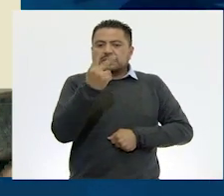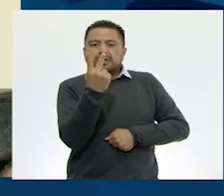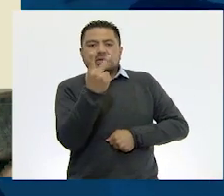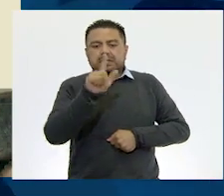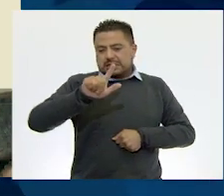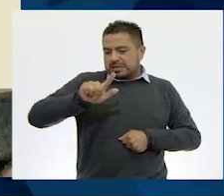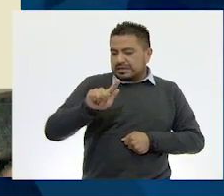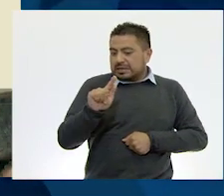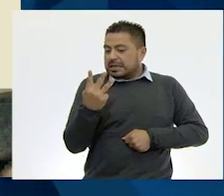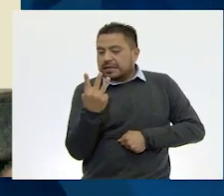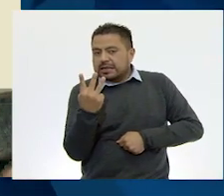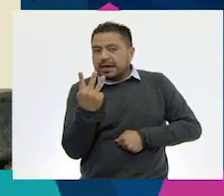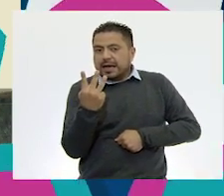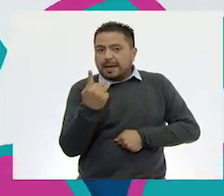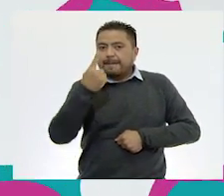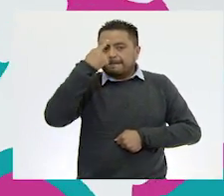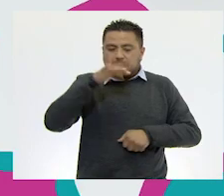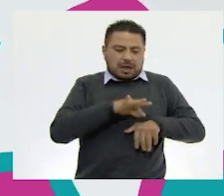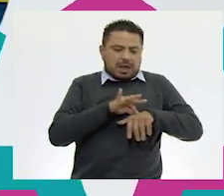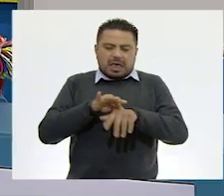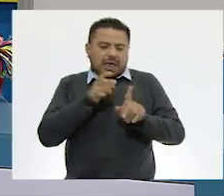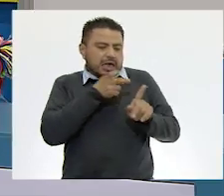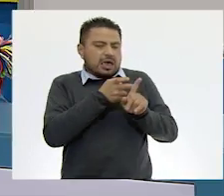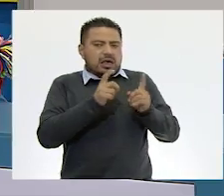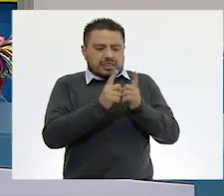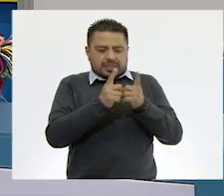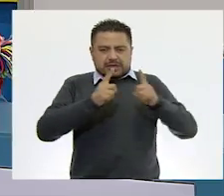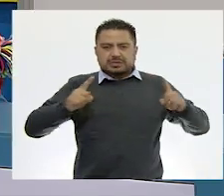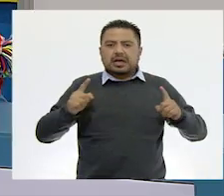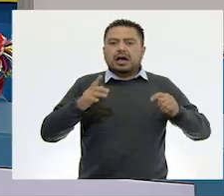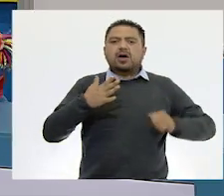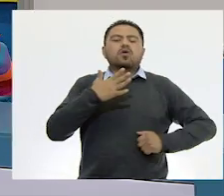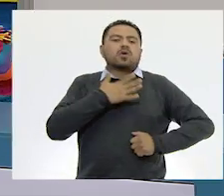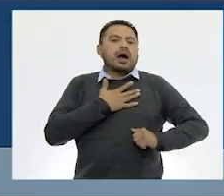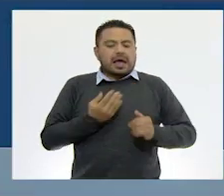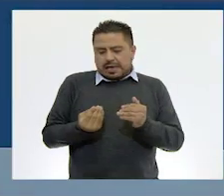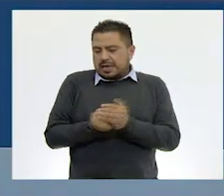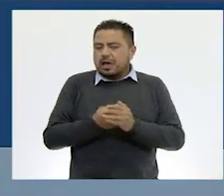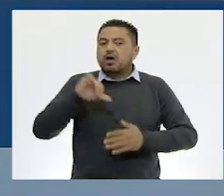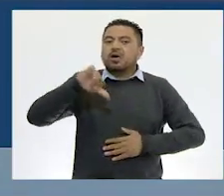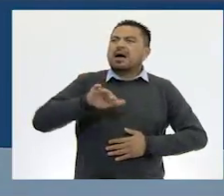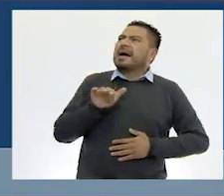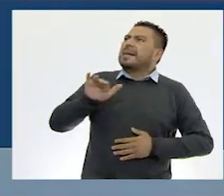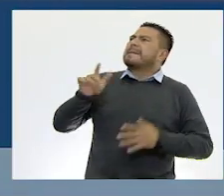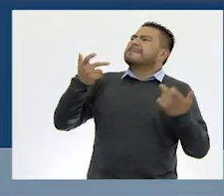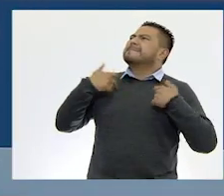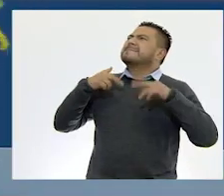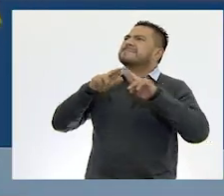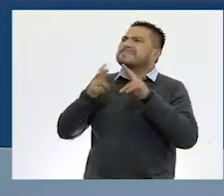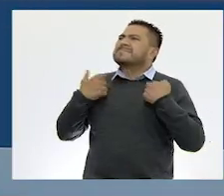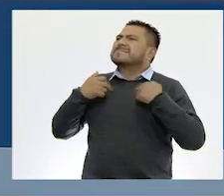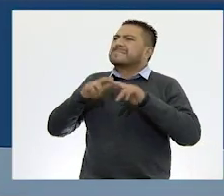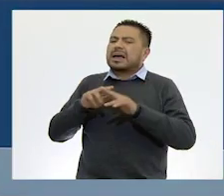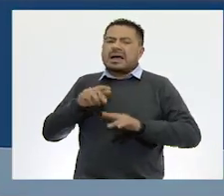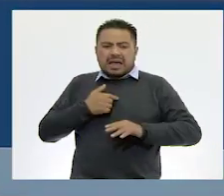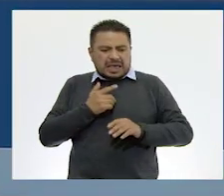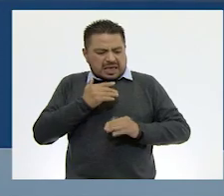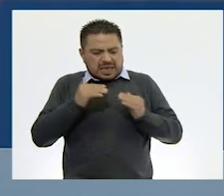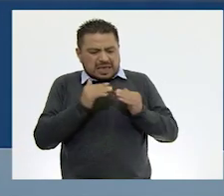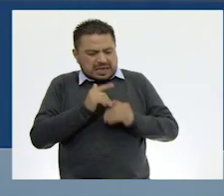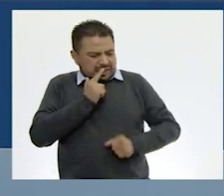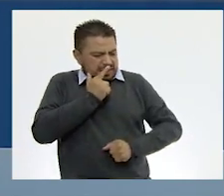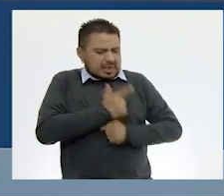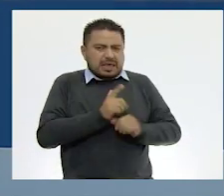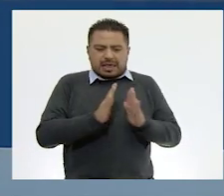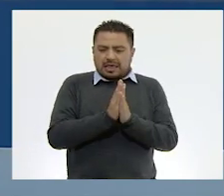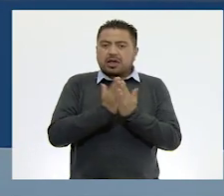y 73 para guiarnos en el desarrollo de nuestra clase. Maestra, maestra, en casa me encontré un libro